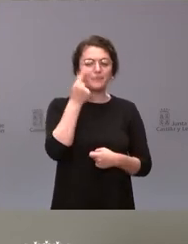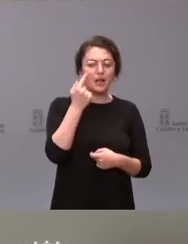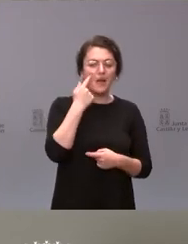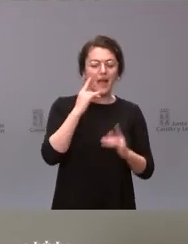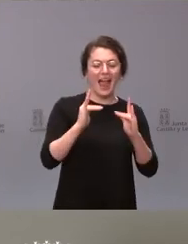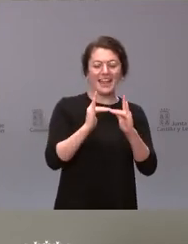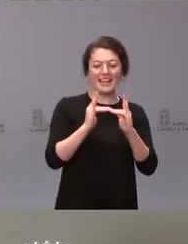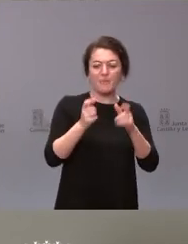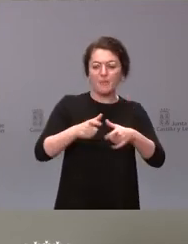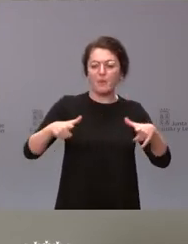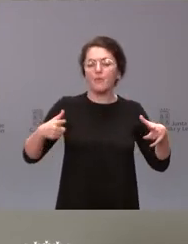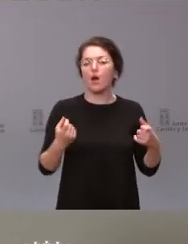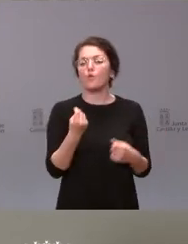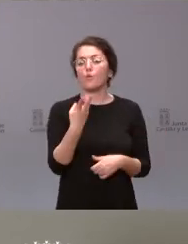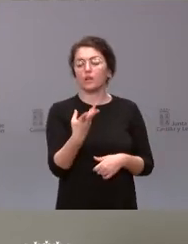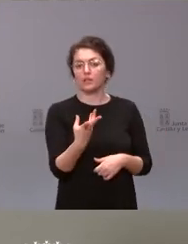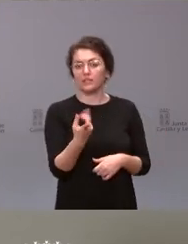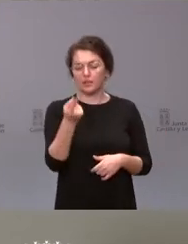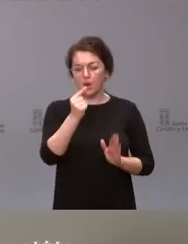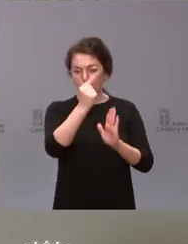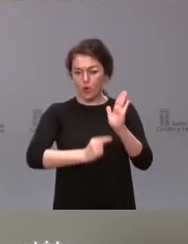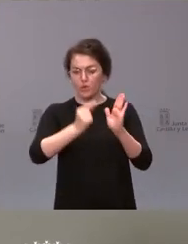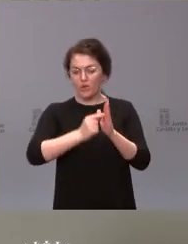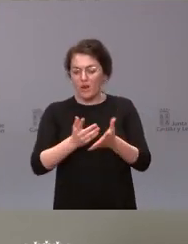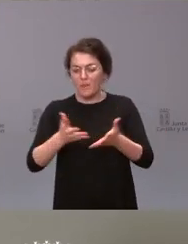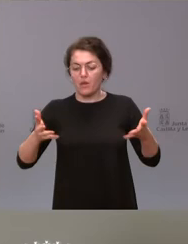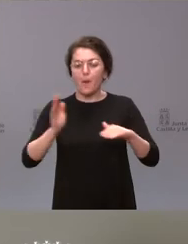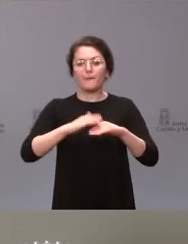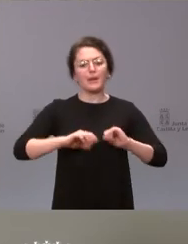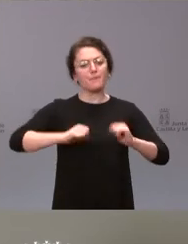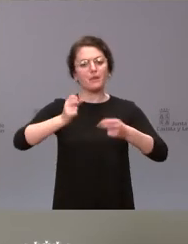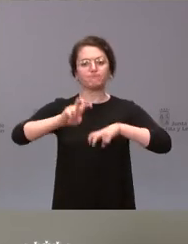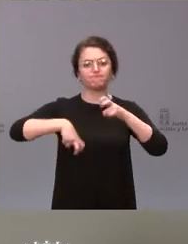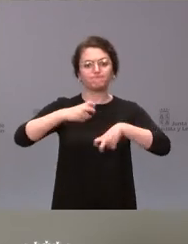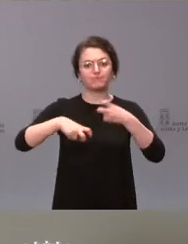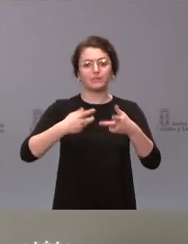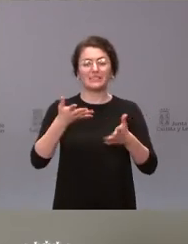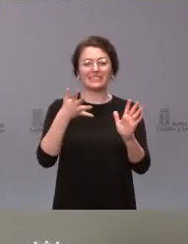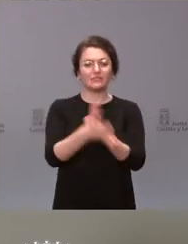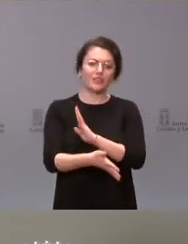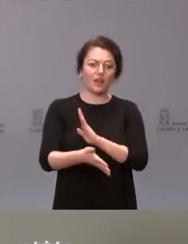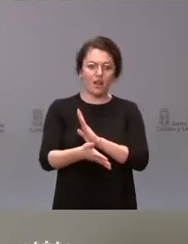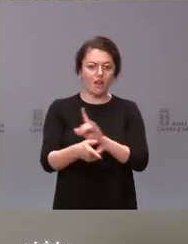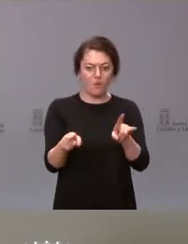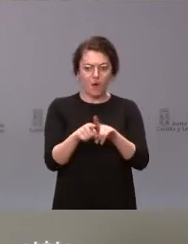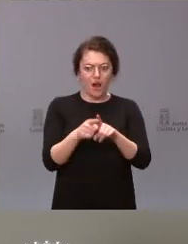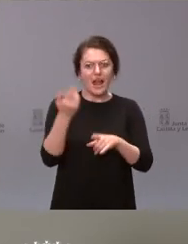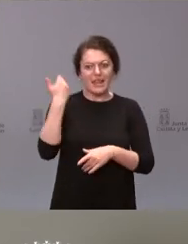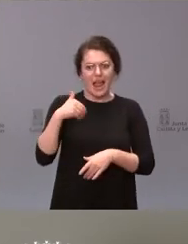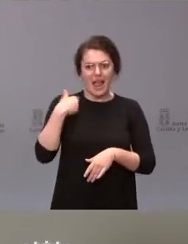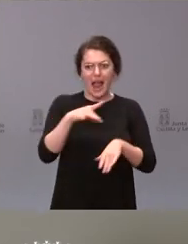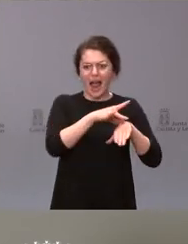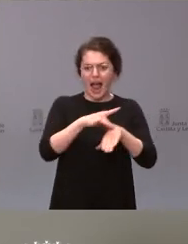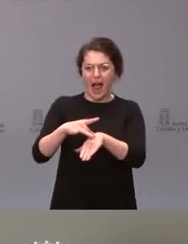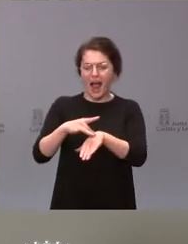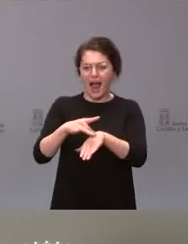y las condiciones de esta ampliación para proceder al desarrollo de la misma. Y, por tanto, está claramente en la agenda de la Consejería de Sanidad llevar